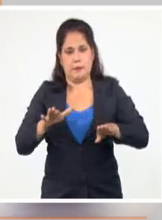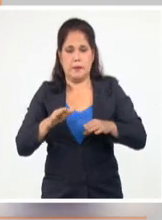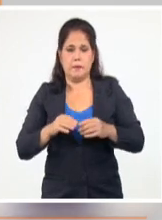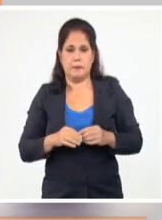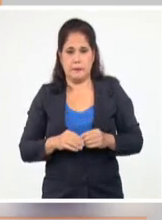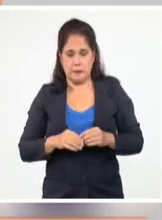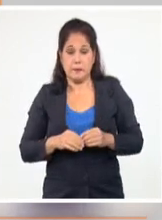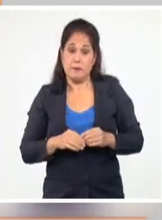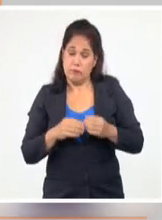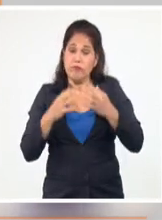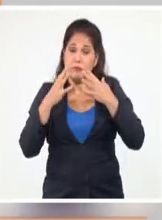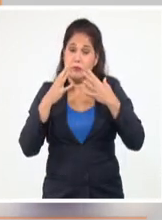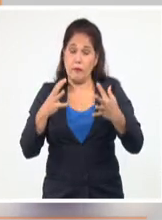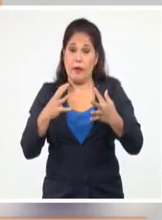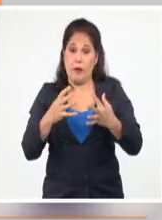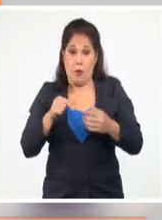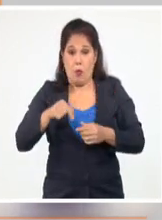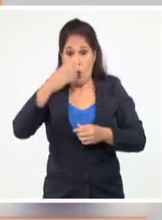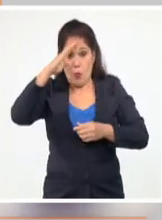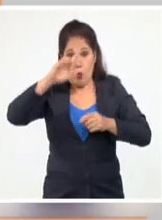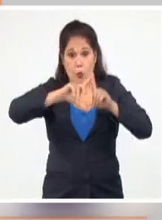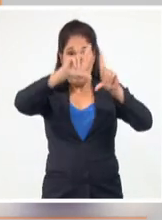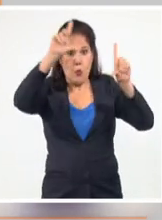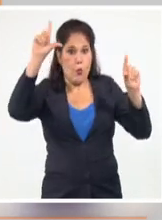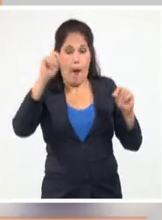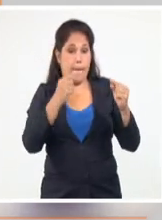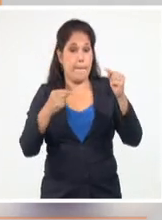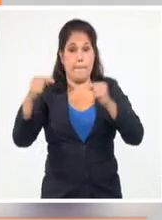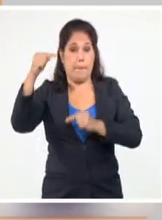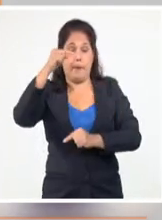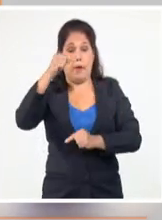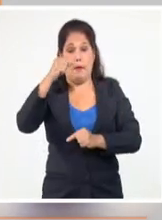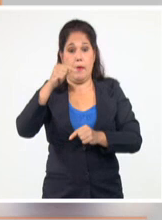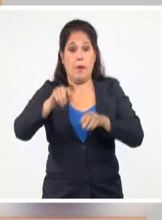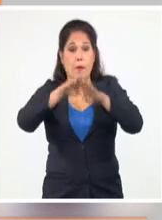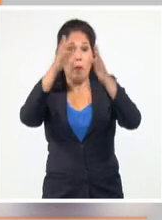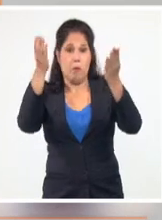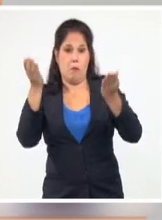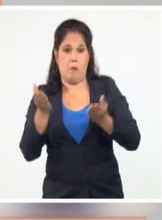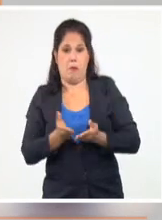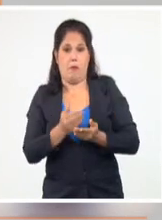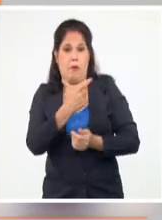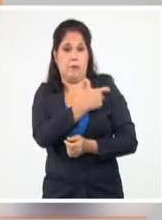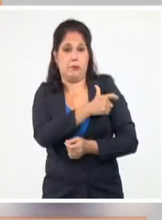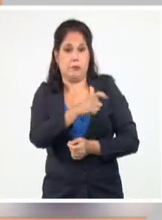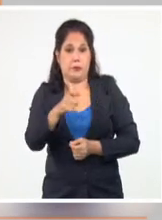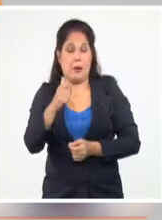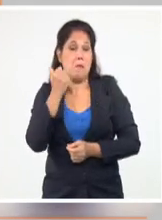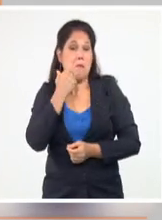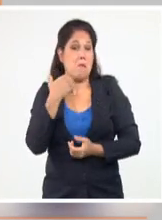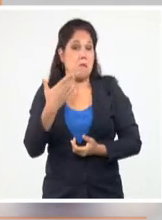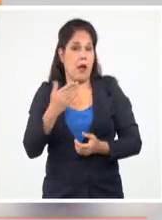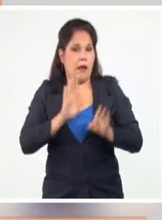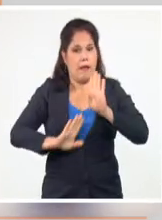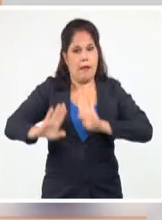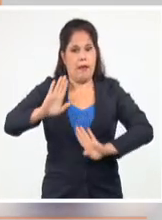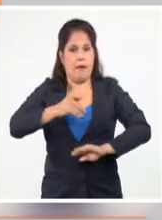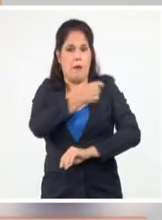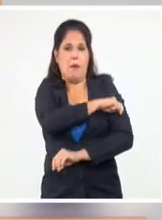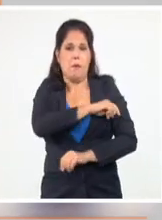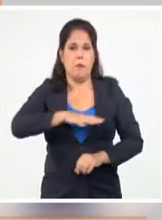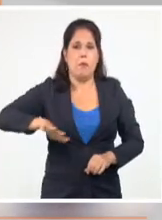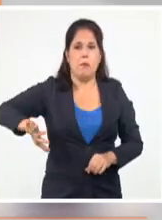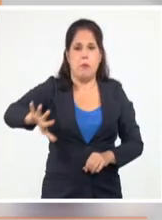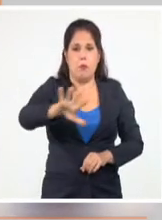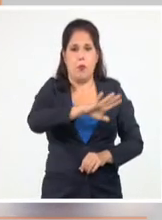-19, lo que ubica hoy a la nación entre los primeros países del mundo en aplicar más dosis para inmunizar contra el SARS